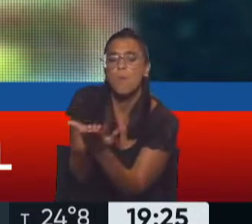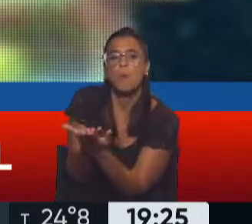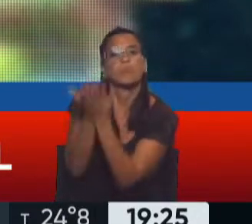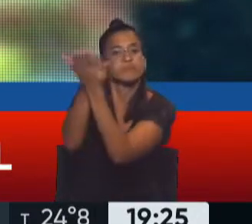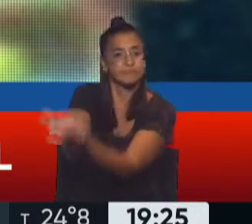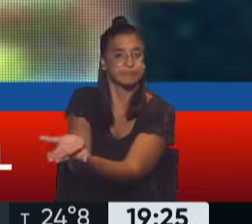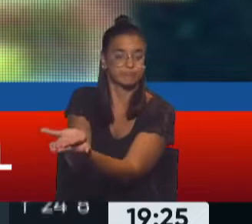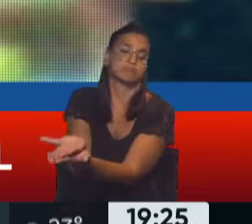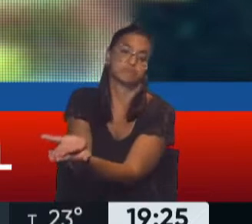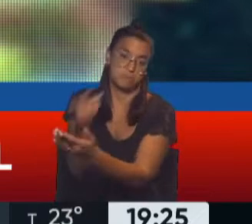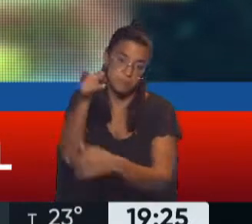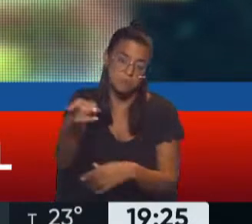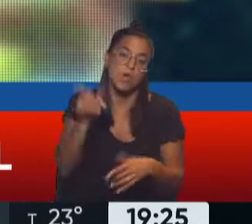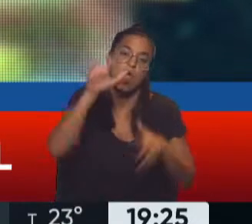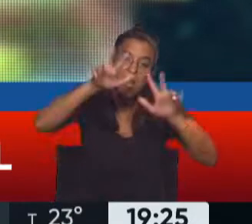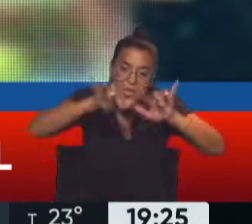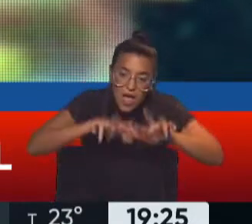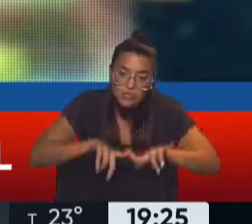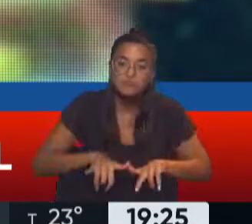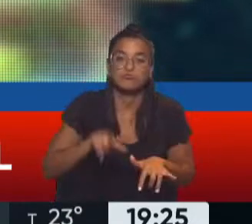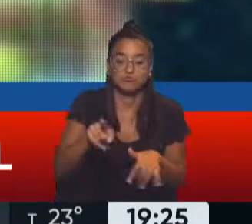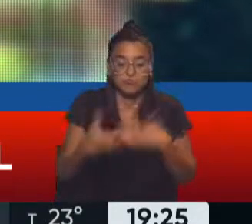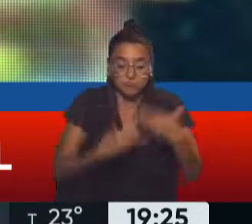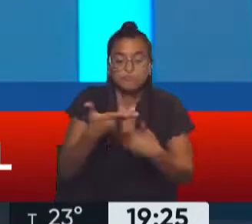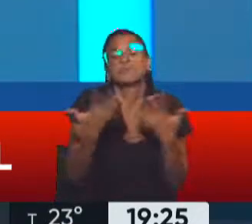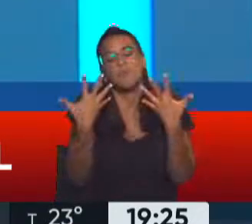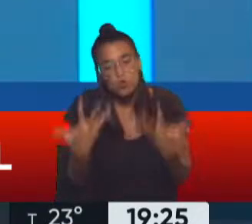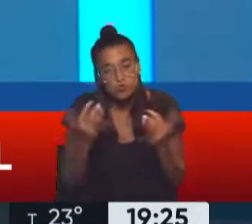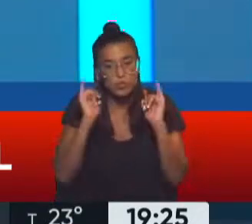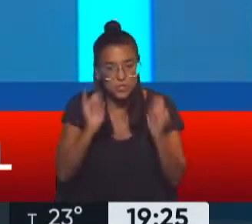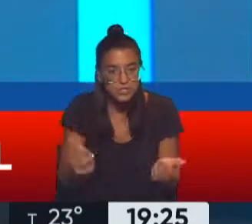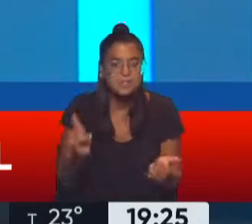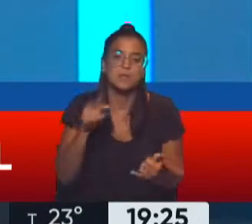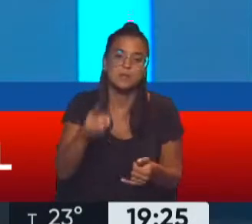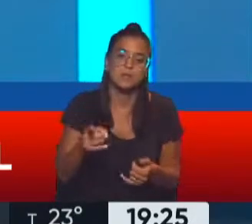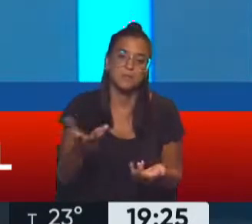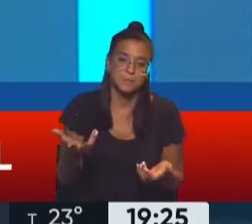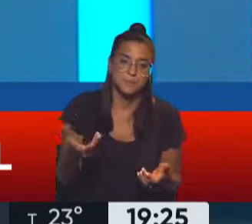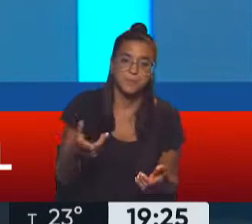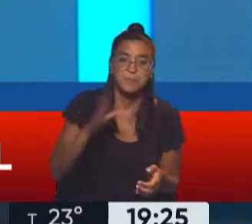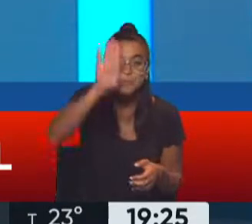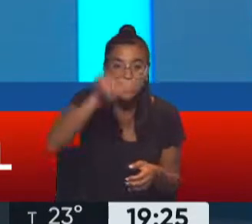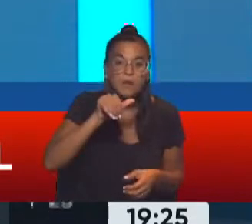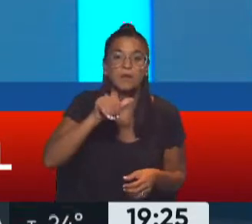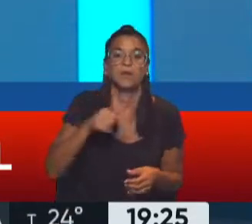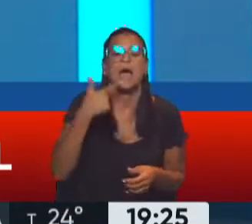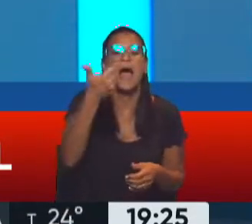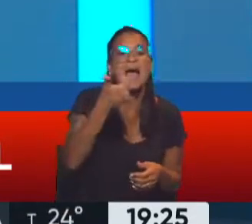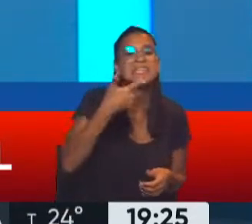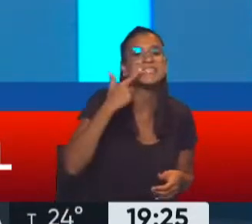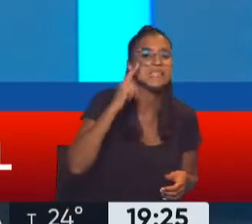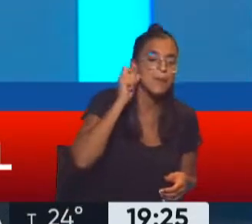estás por comentar y que tienen que ver con esta redacción que se va a llevar adelante. Por supuesto, vamos a convocar al ISEV,